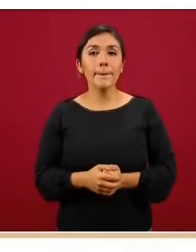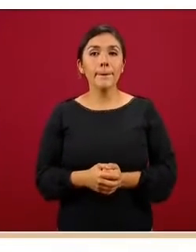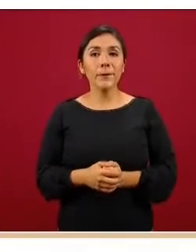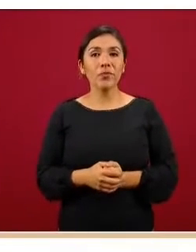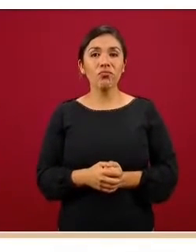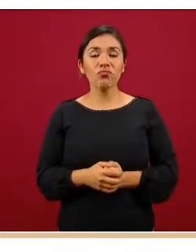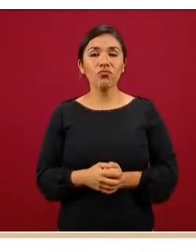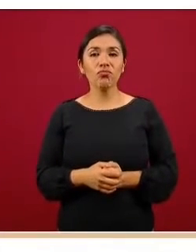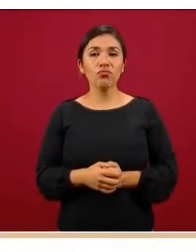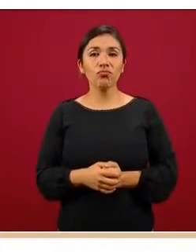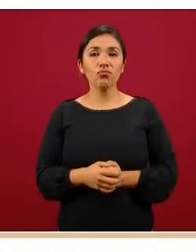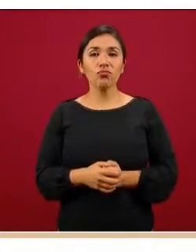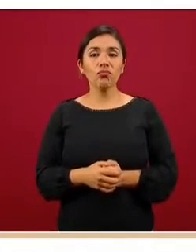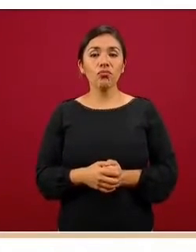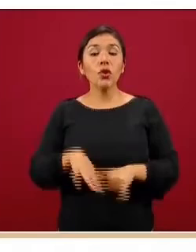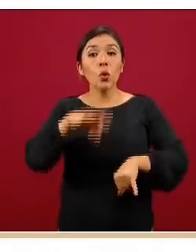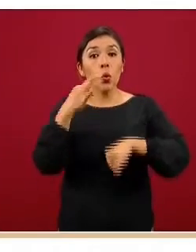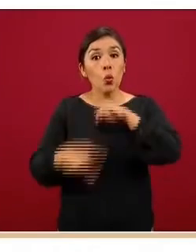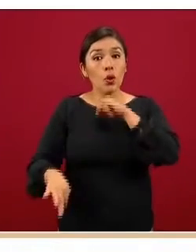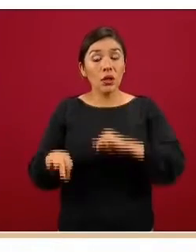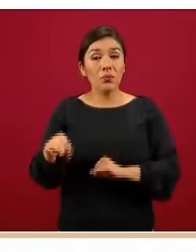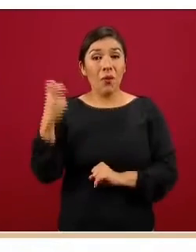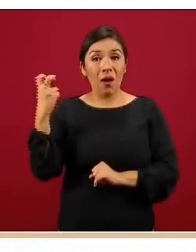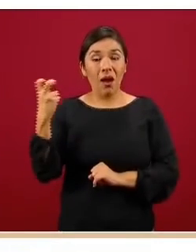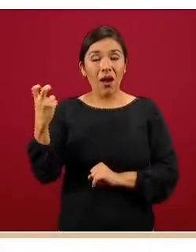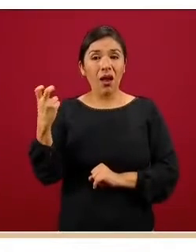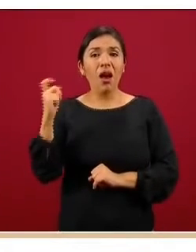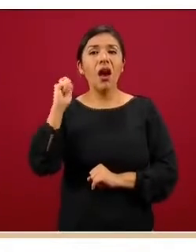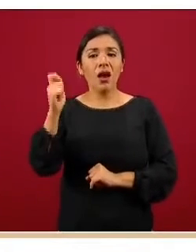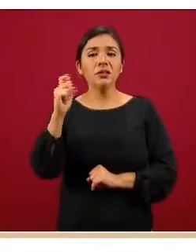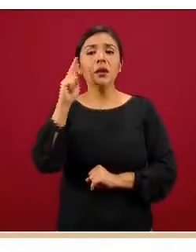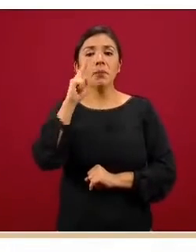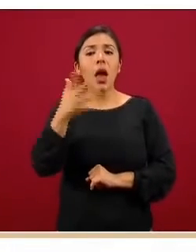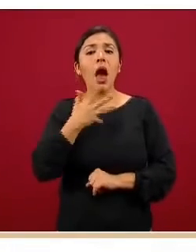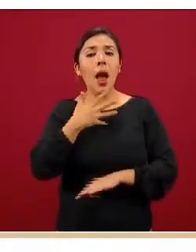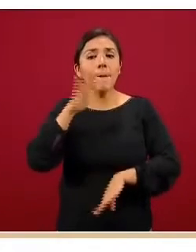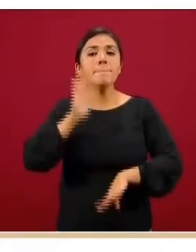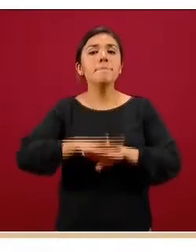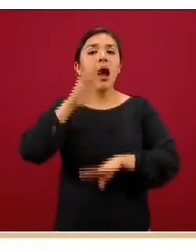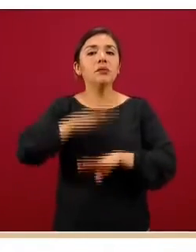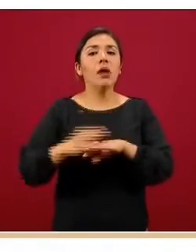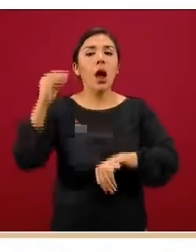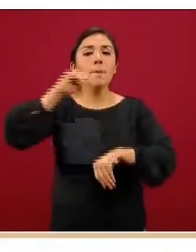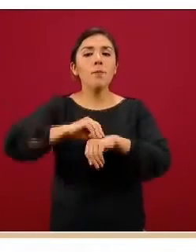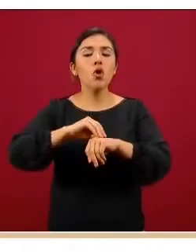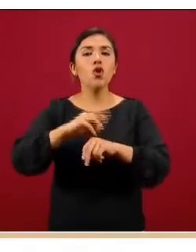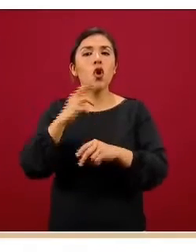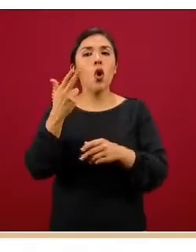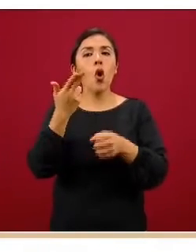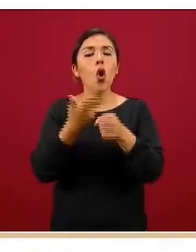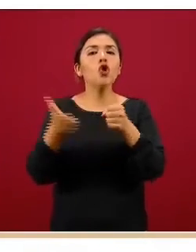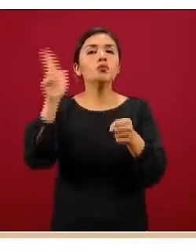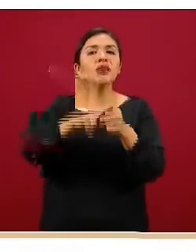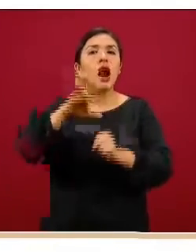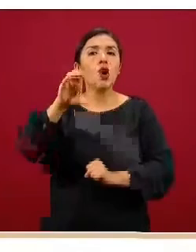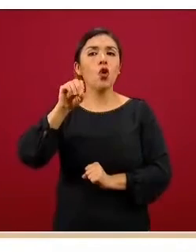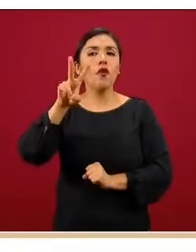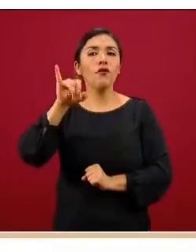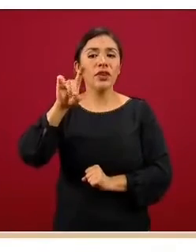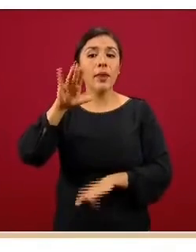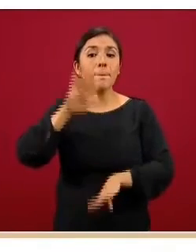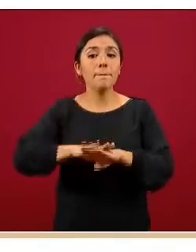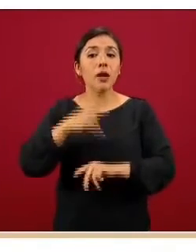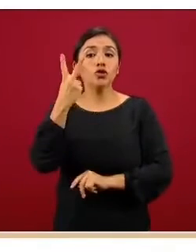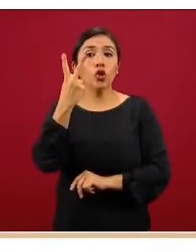la última diapositiva vemos si se incrementaron más unidades COVID, efectivamente son dos unidades más, 793